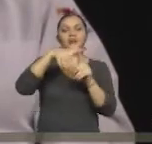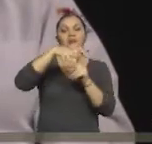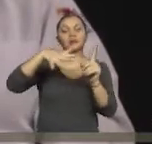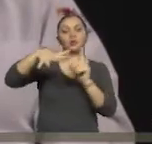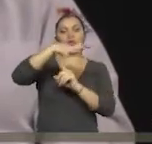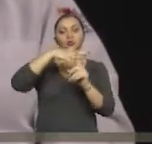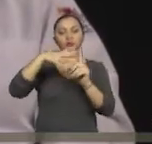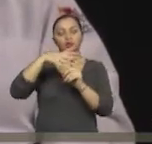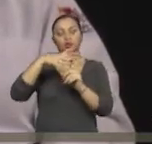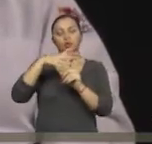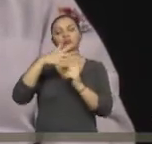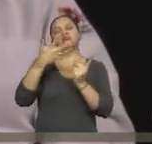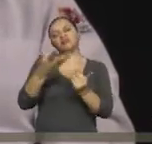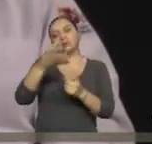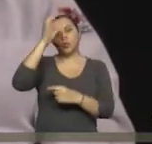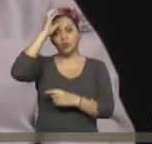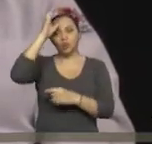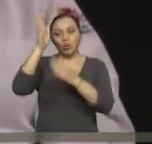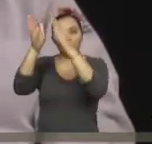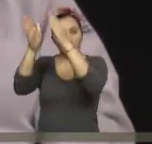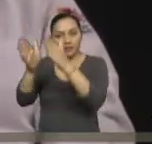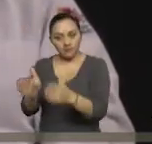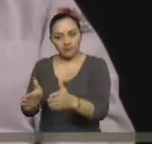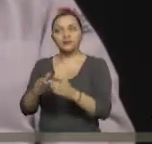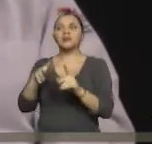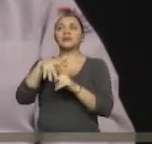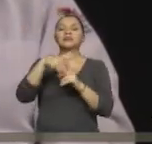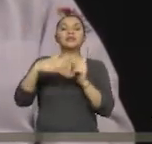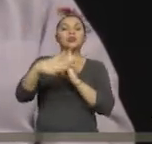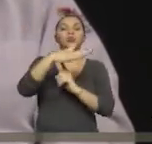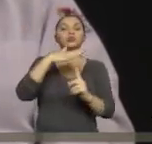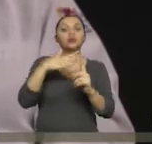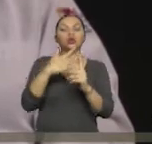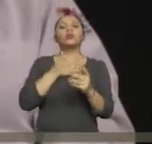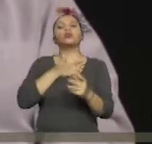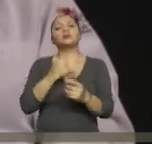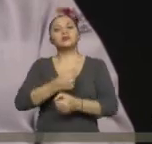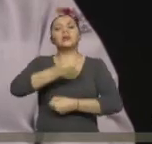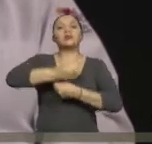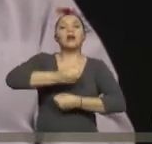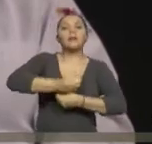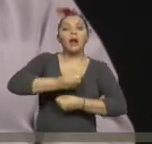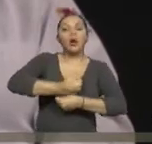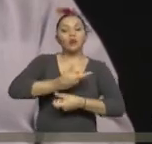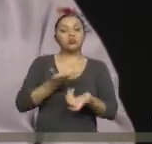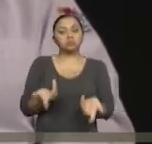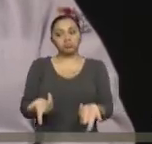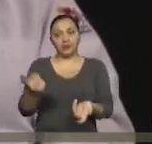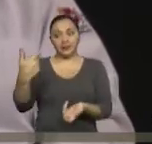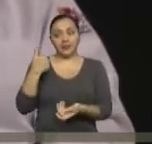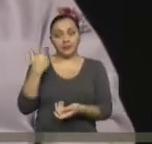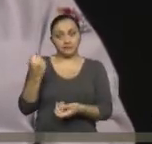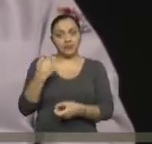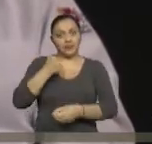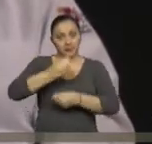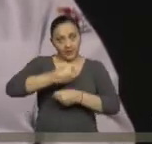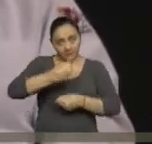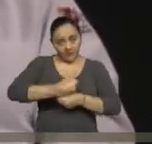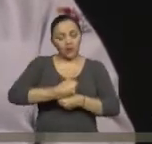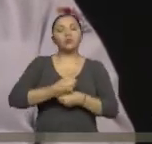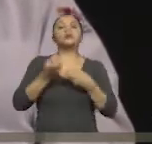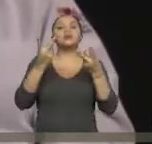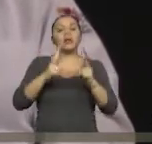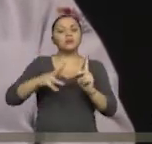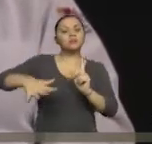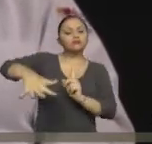del usuario, la situación y la condición laboral en la que se encuentra la persona con discapacidad, la situación del entorno,